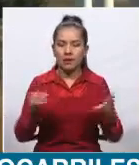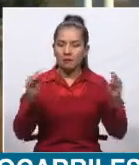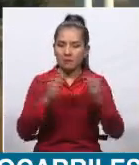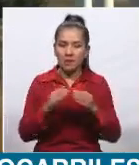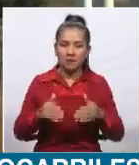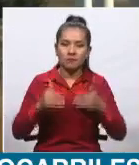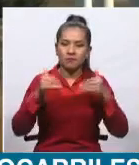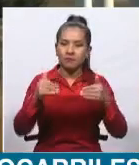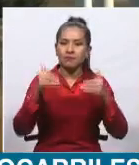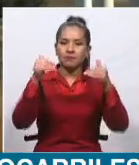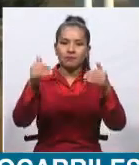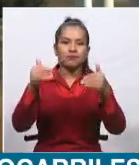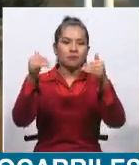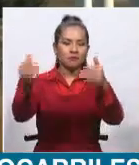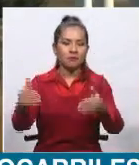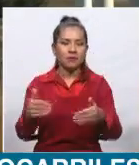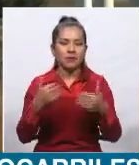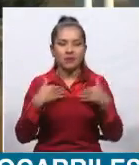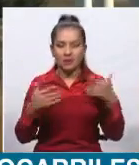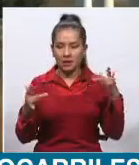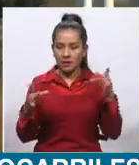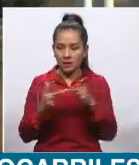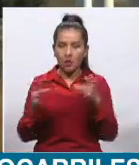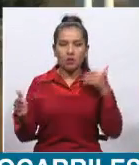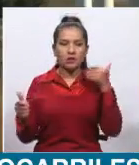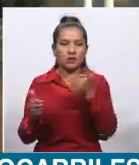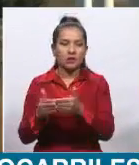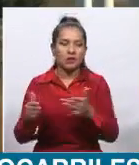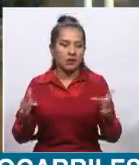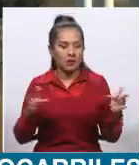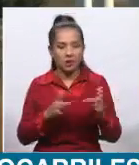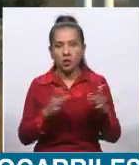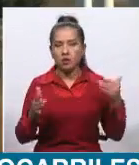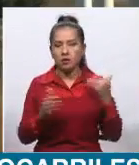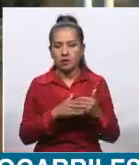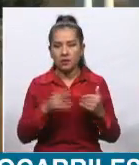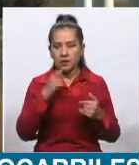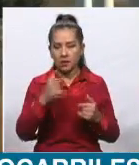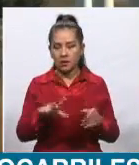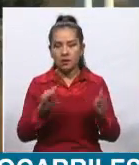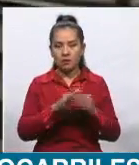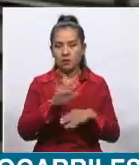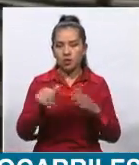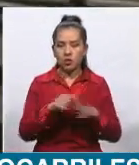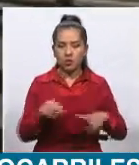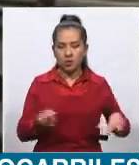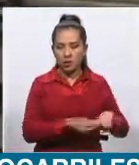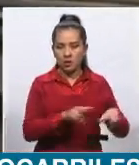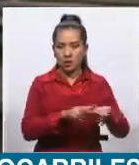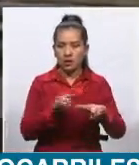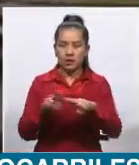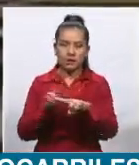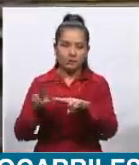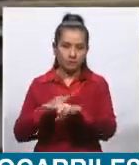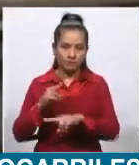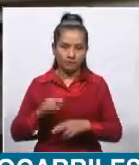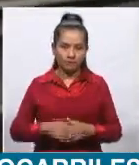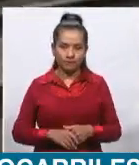acercarnos a interconectar lo que es la red oriental de ferrovía con la red occidental.